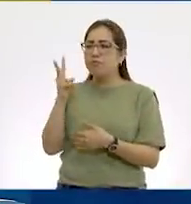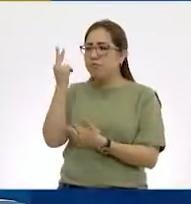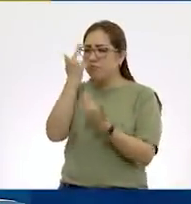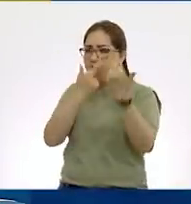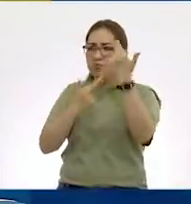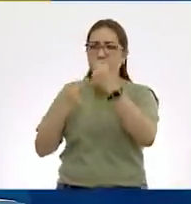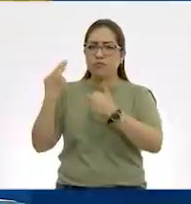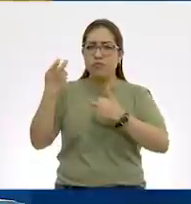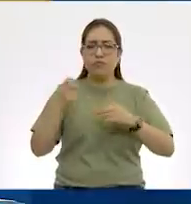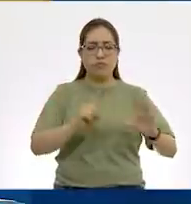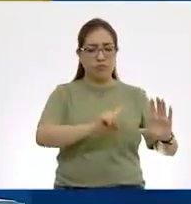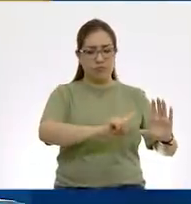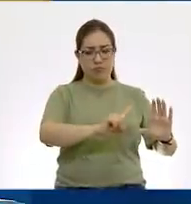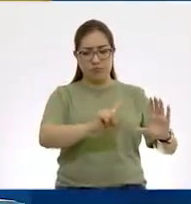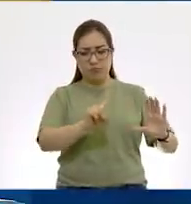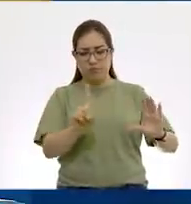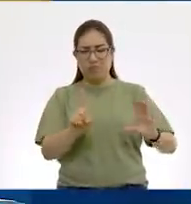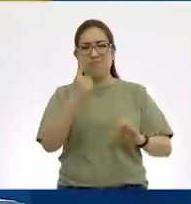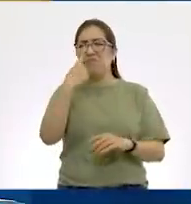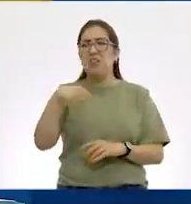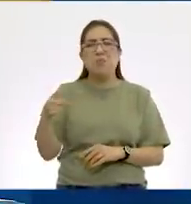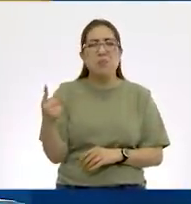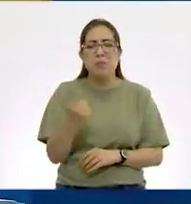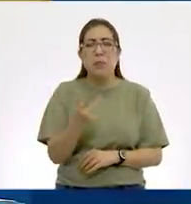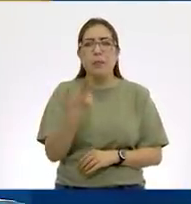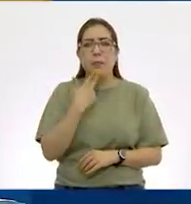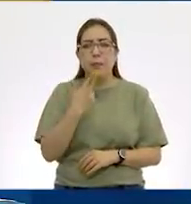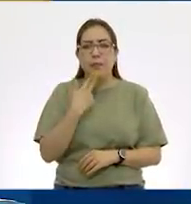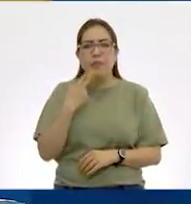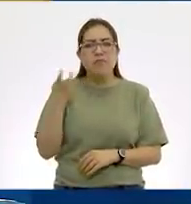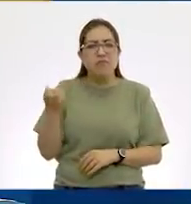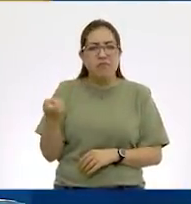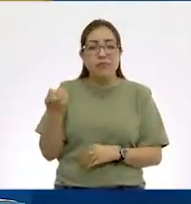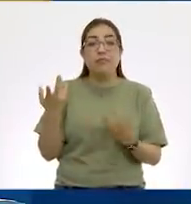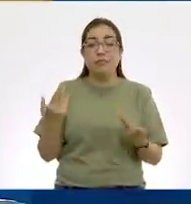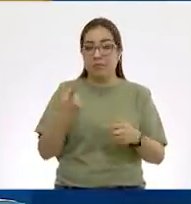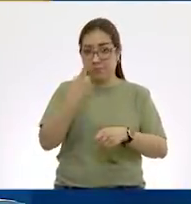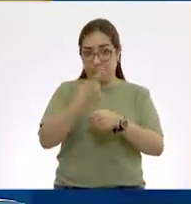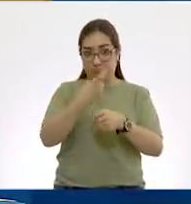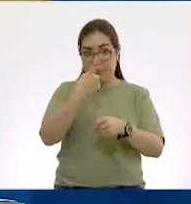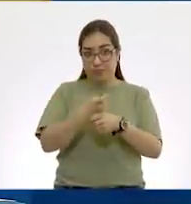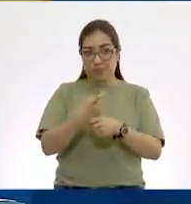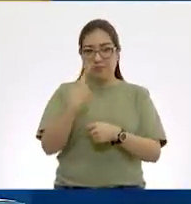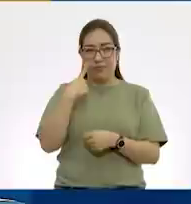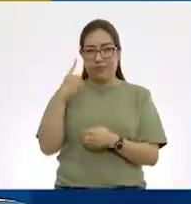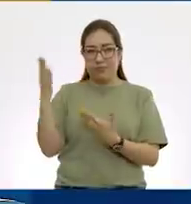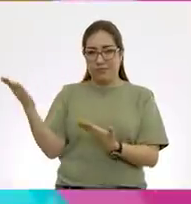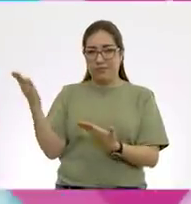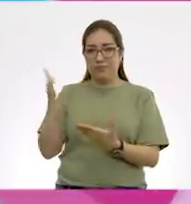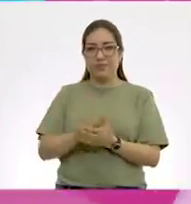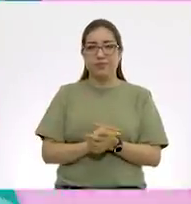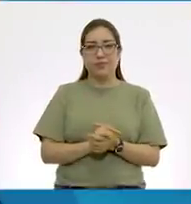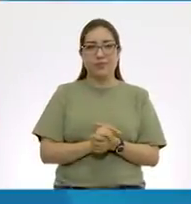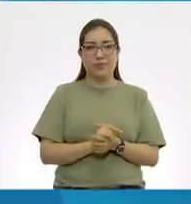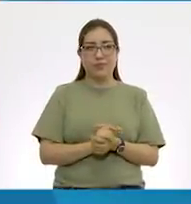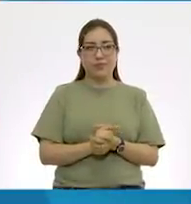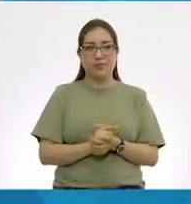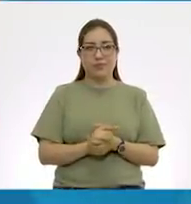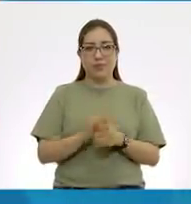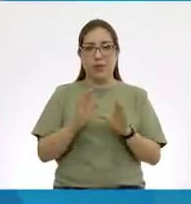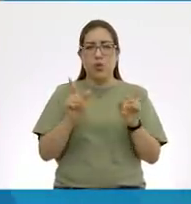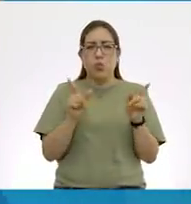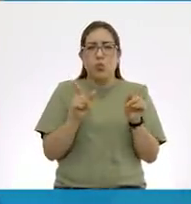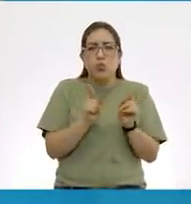manecillas y para qué sirven, cuál es su función. La primera, si lo observamos, es una manecilla más